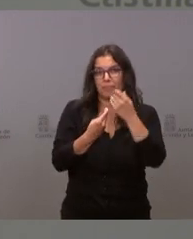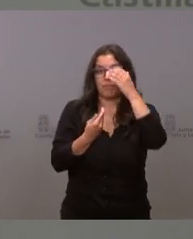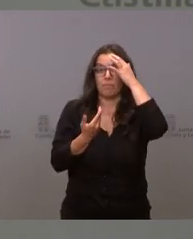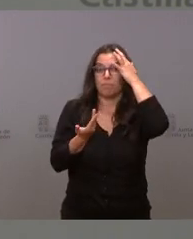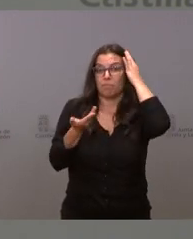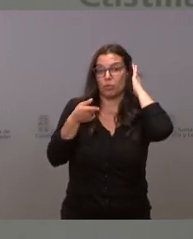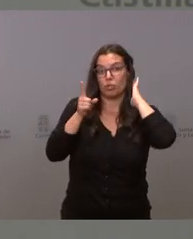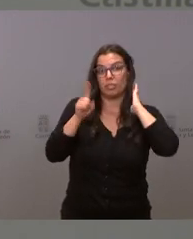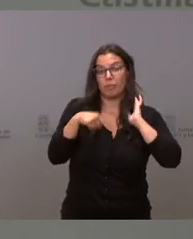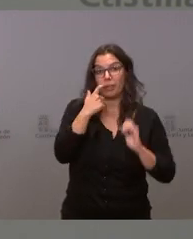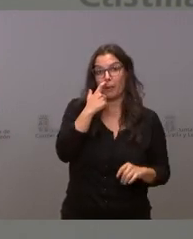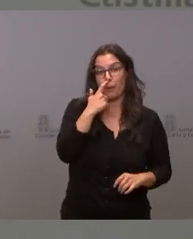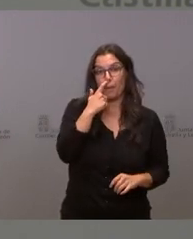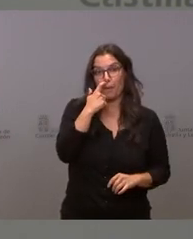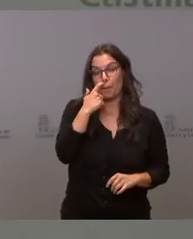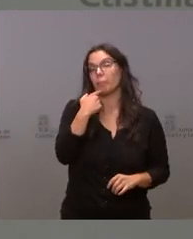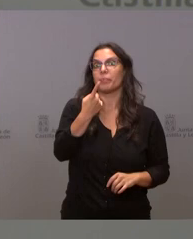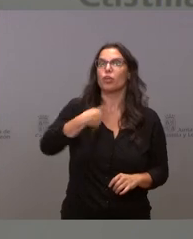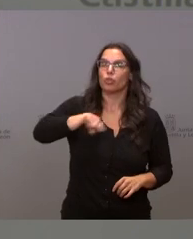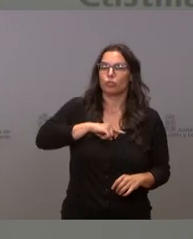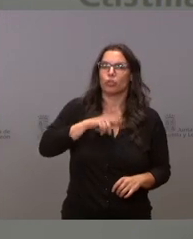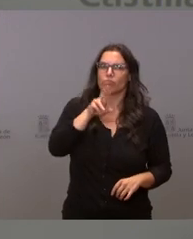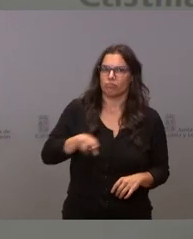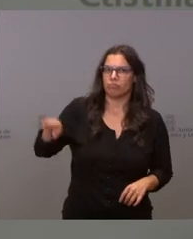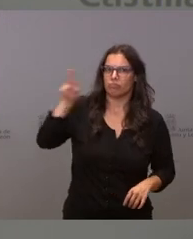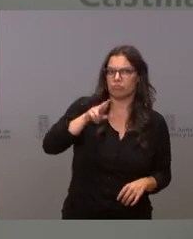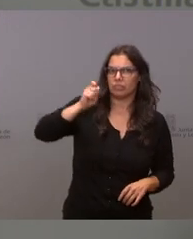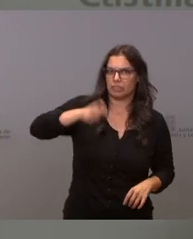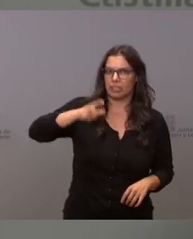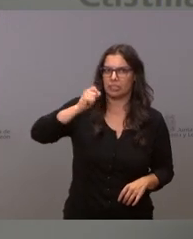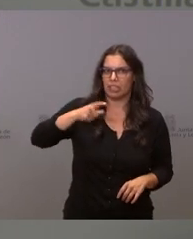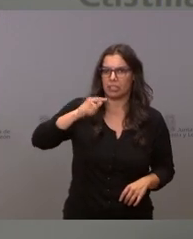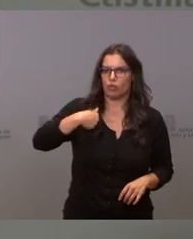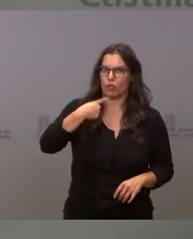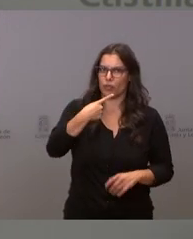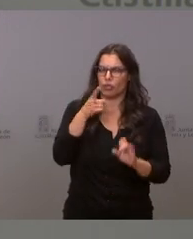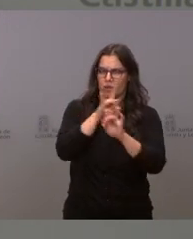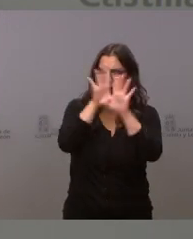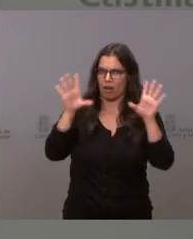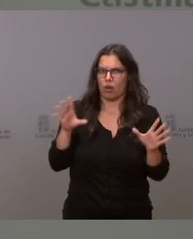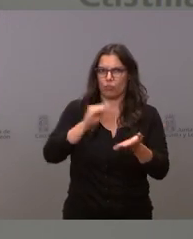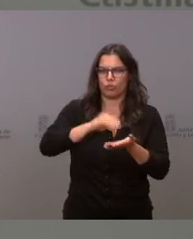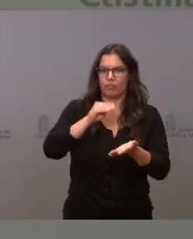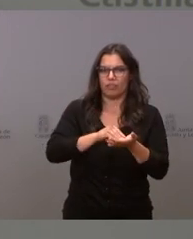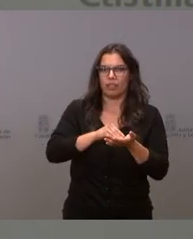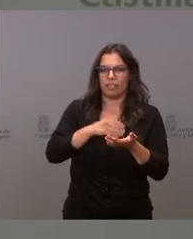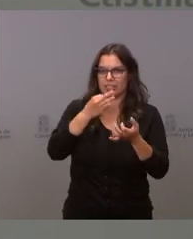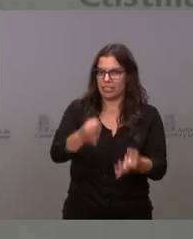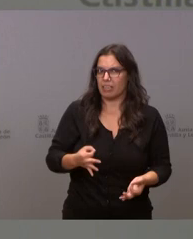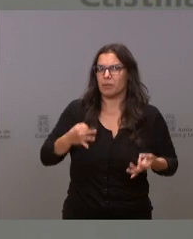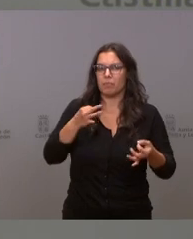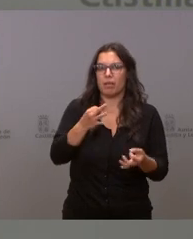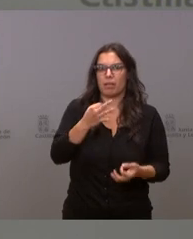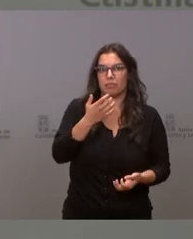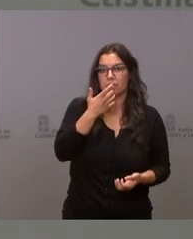también he de decirles que nosotros de manera reiterada y yo creo que en esto he sido bastante claro en todas mis intervenciones si